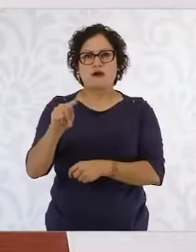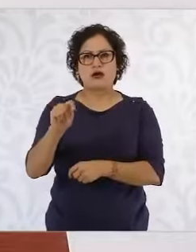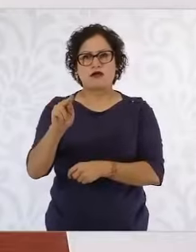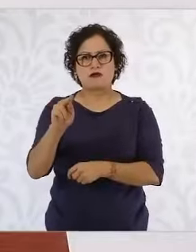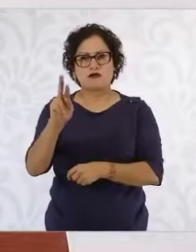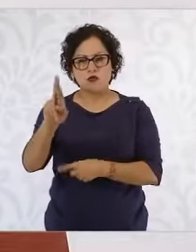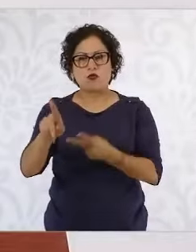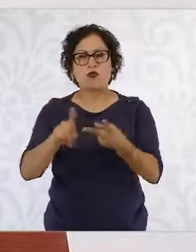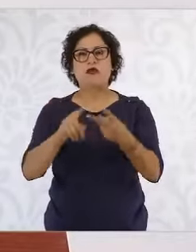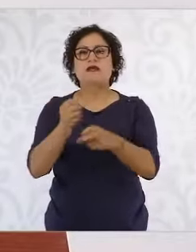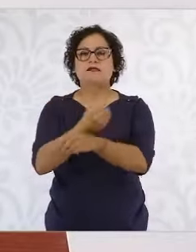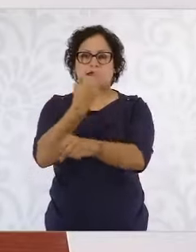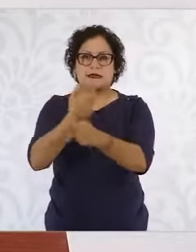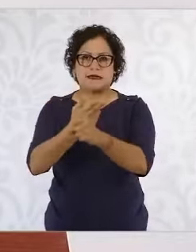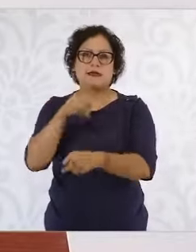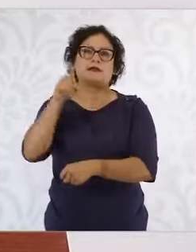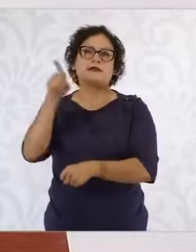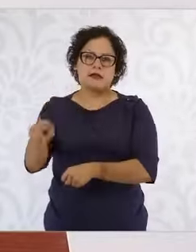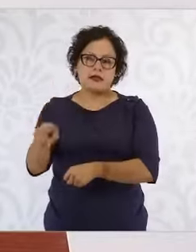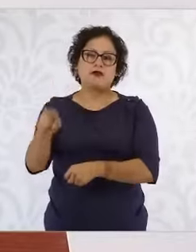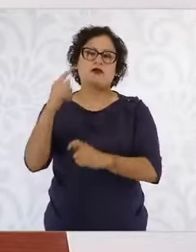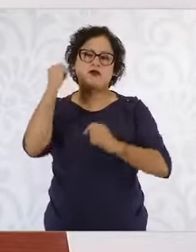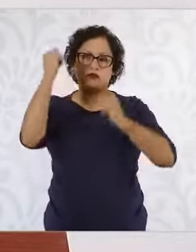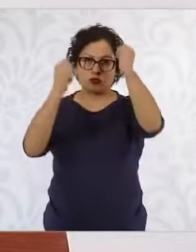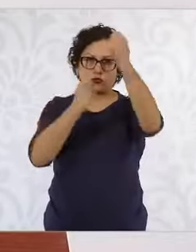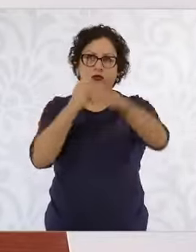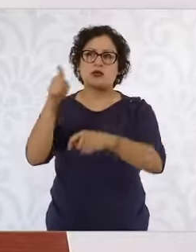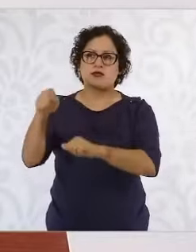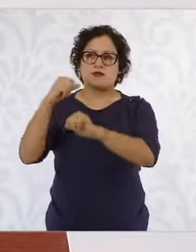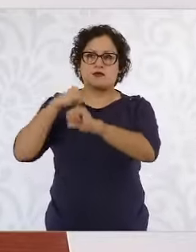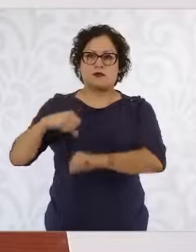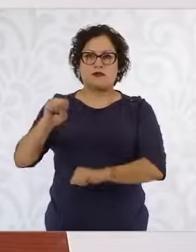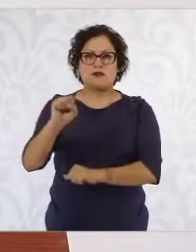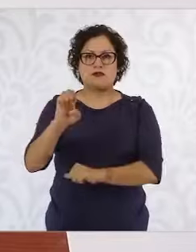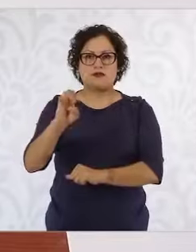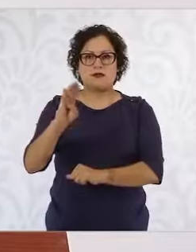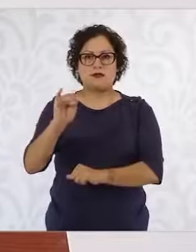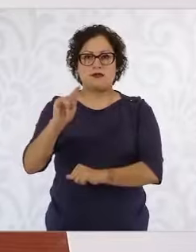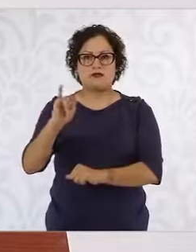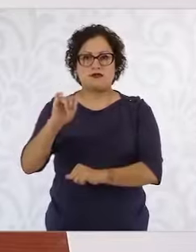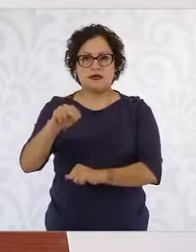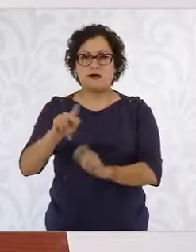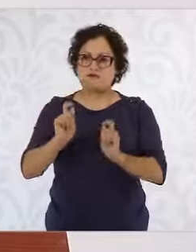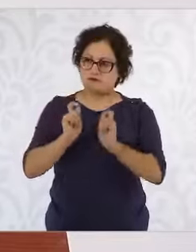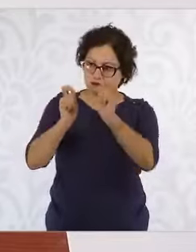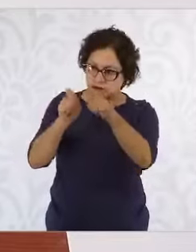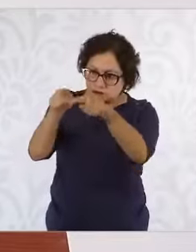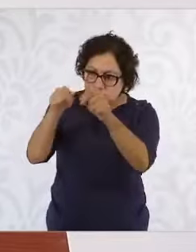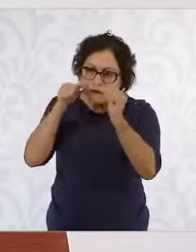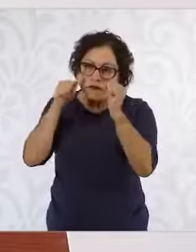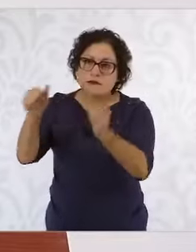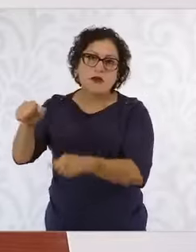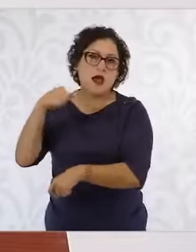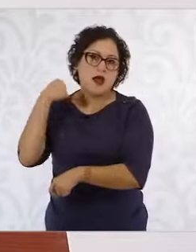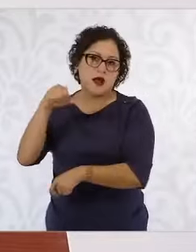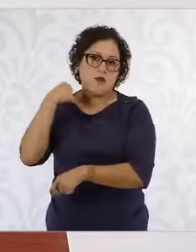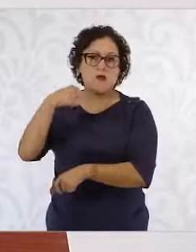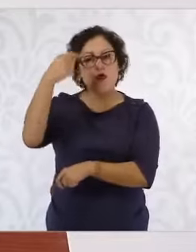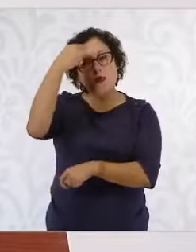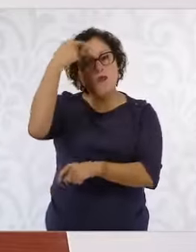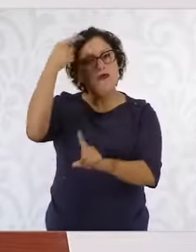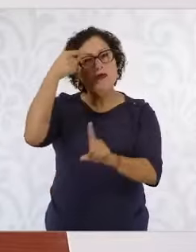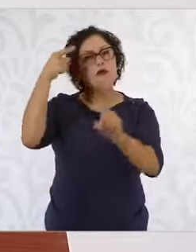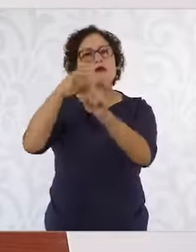de Turismo, Sebastián Ramírez, que se queda encargado de Acapulco para levantar